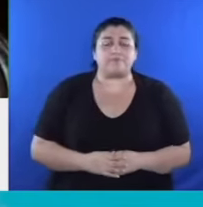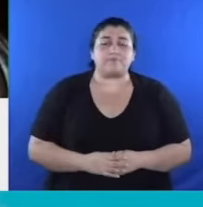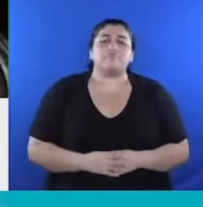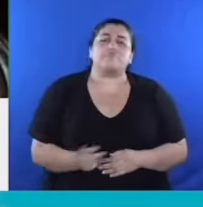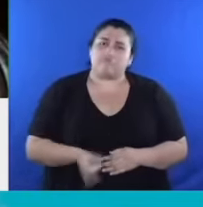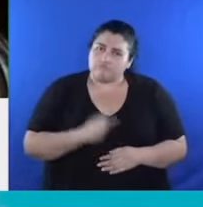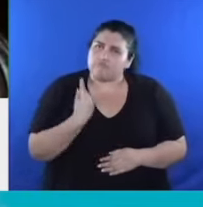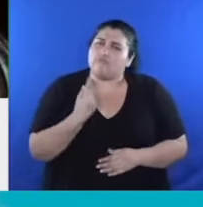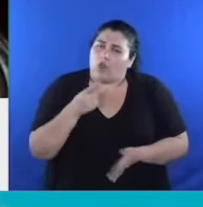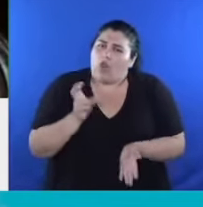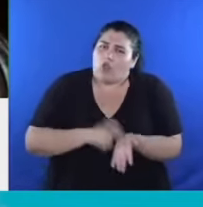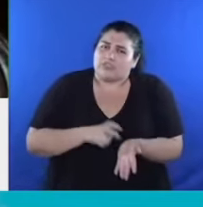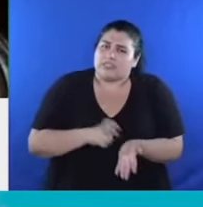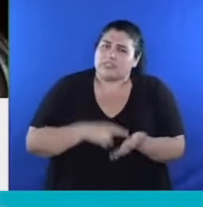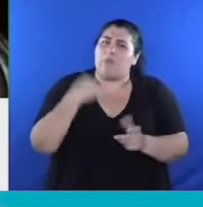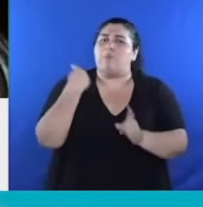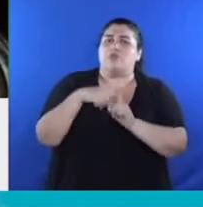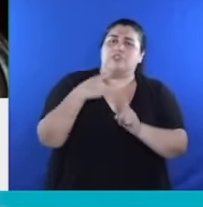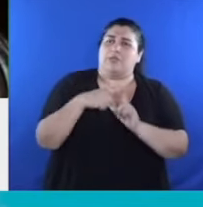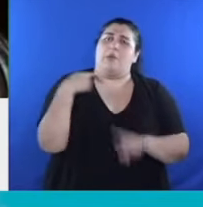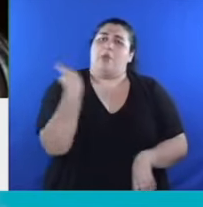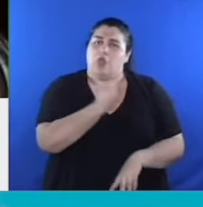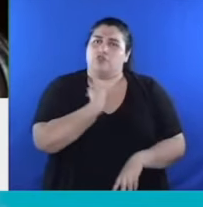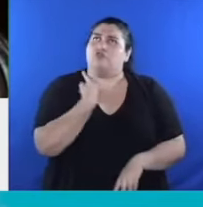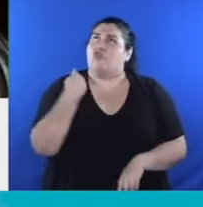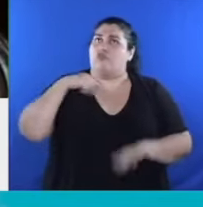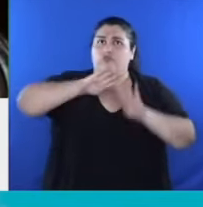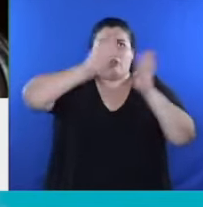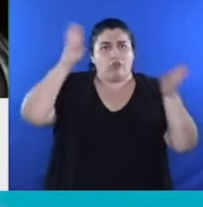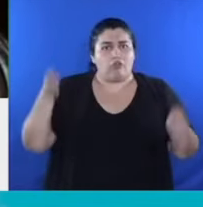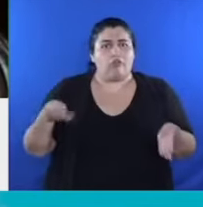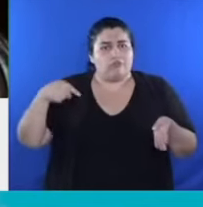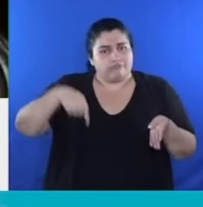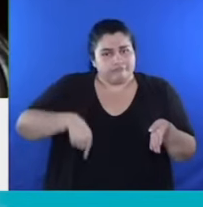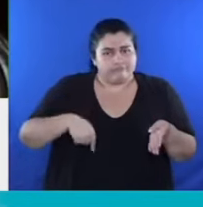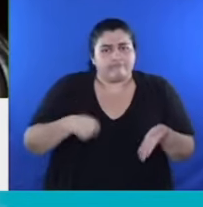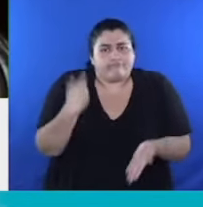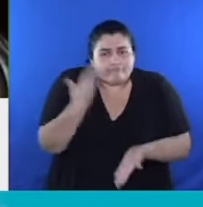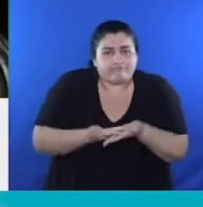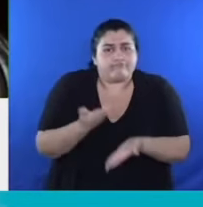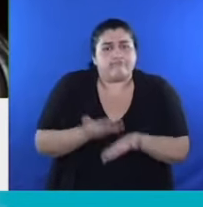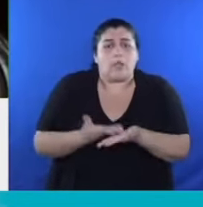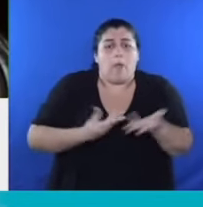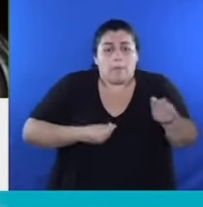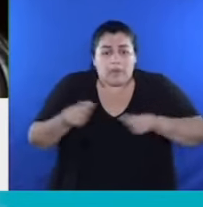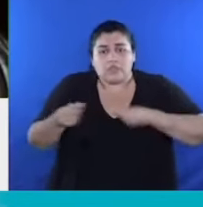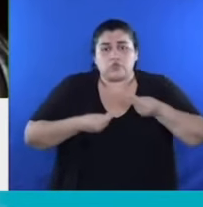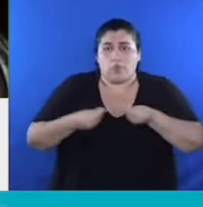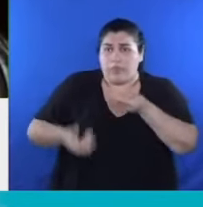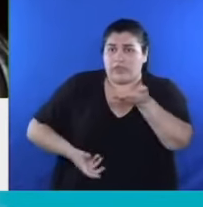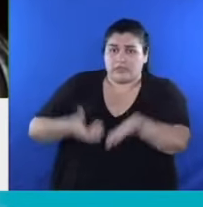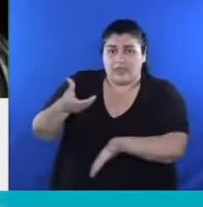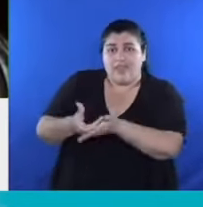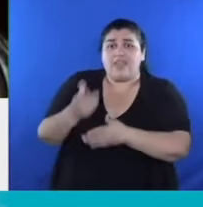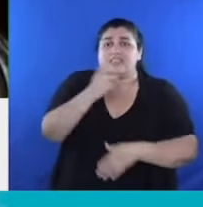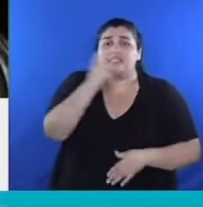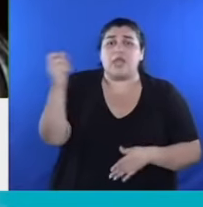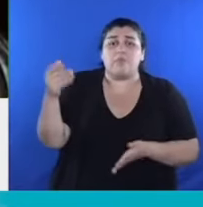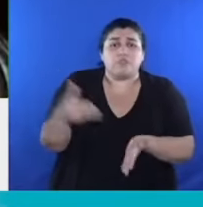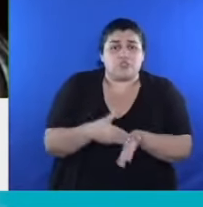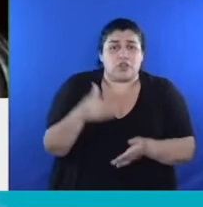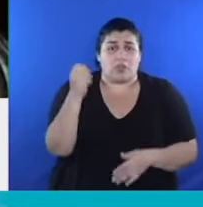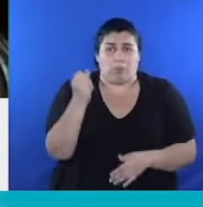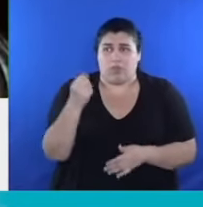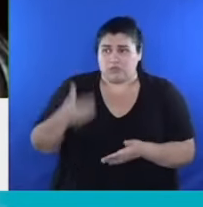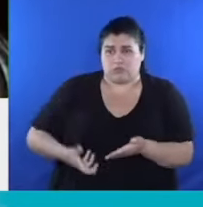una grata noticia que desde esta legislatura se destine este presupuesto, estos 100 millones de pesos